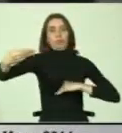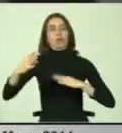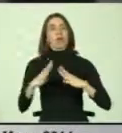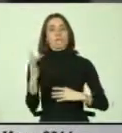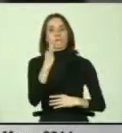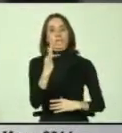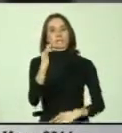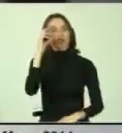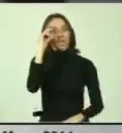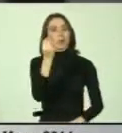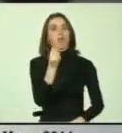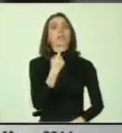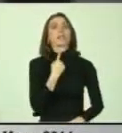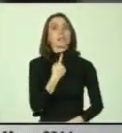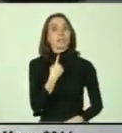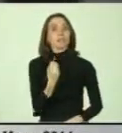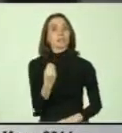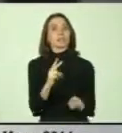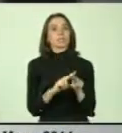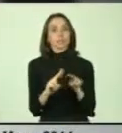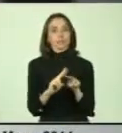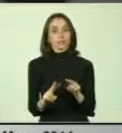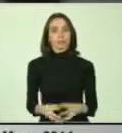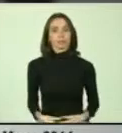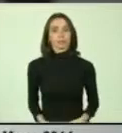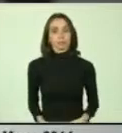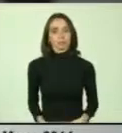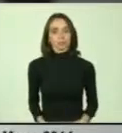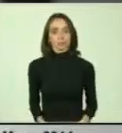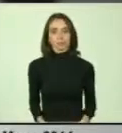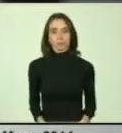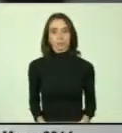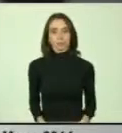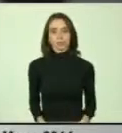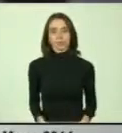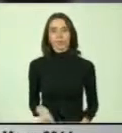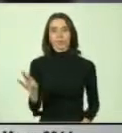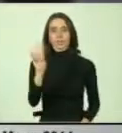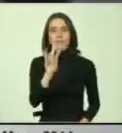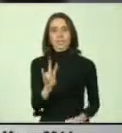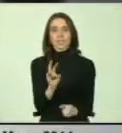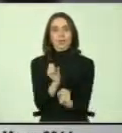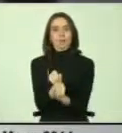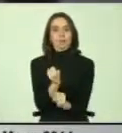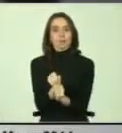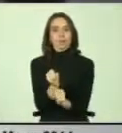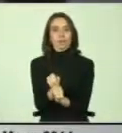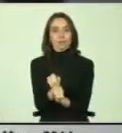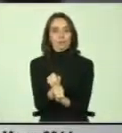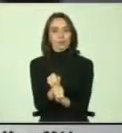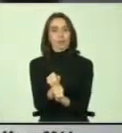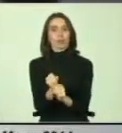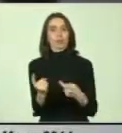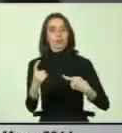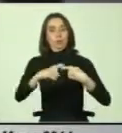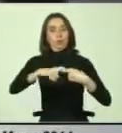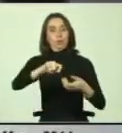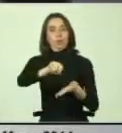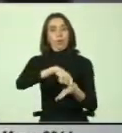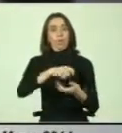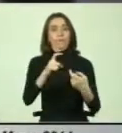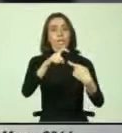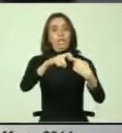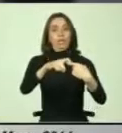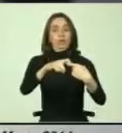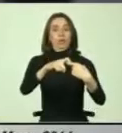una iniciativa muy interesante la que se llevó a cabo. Por otro lado, Senadis trabaja, tiene convenios, o